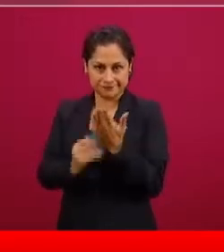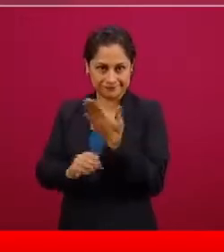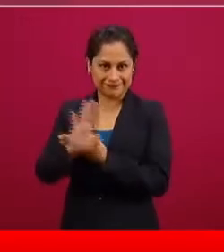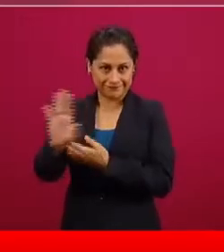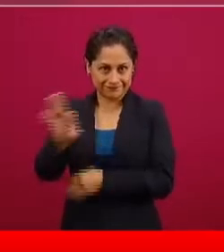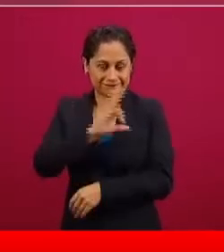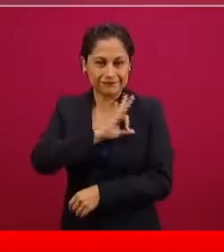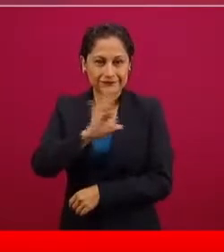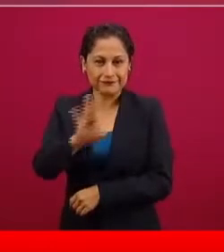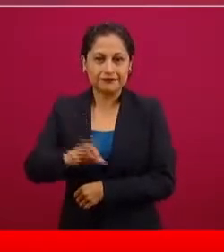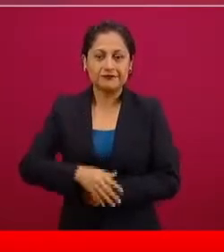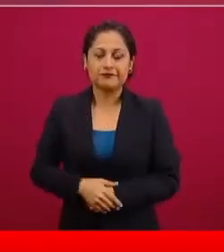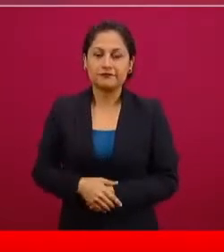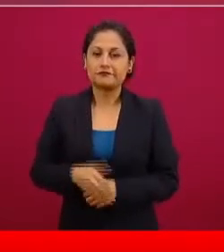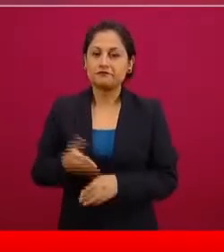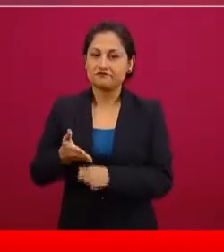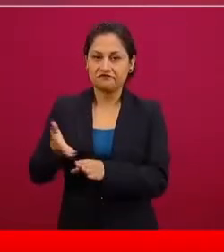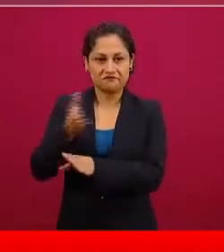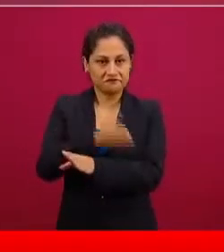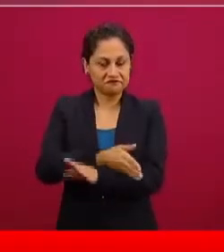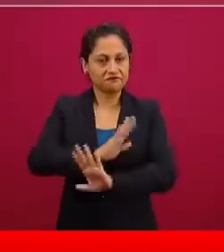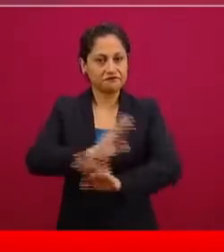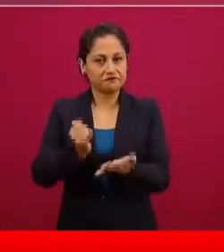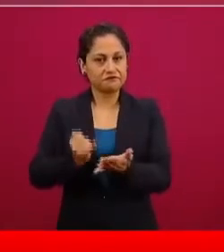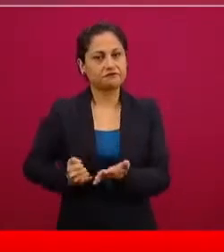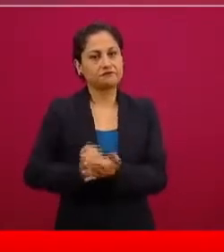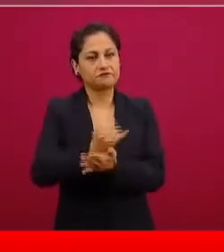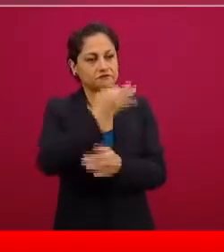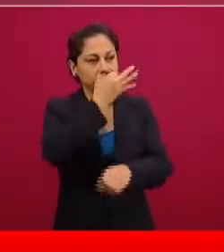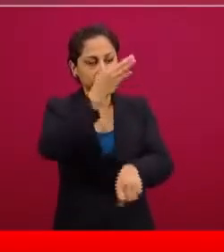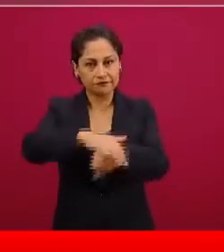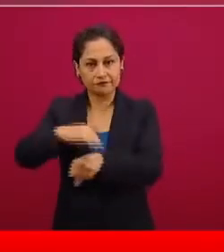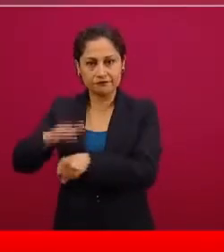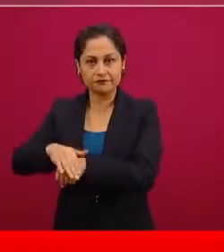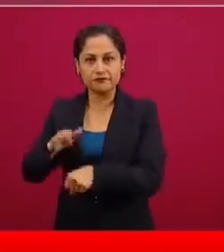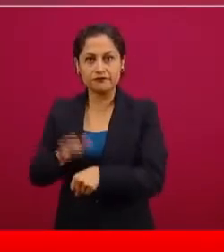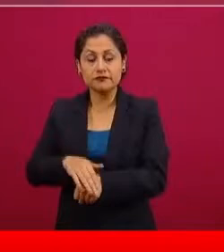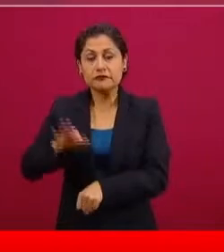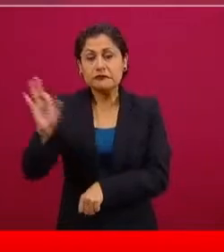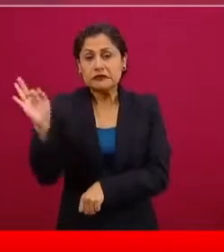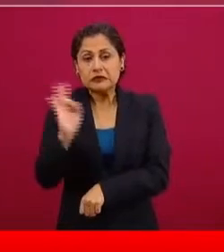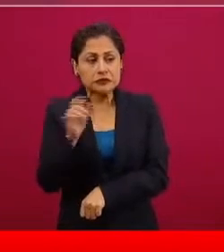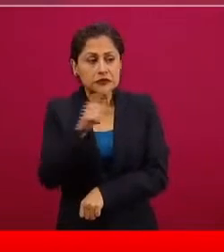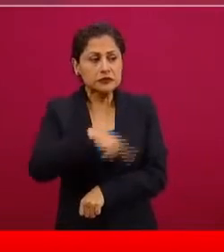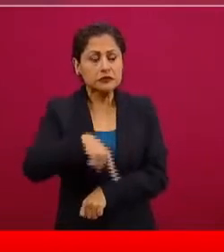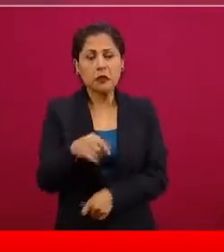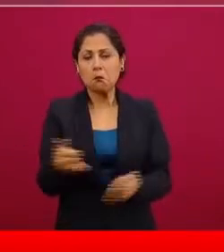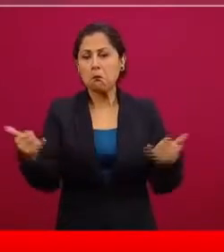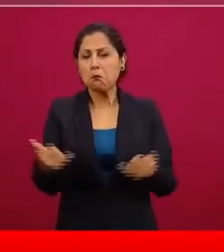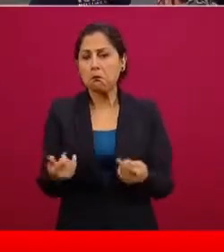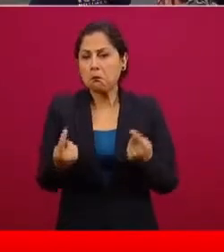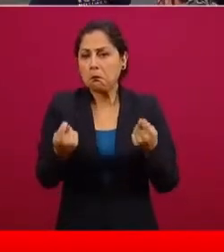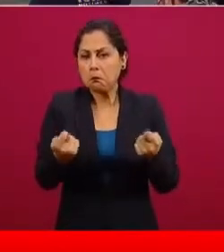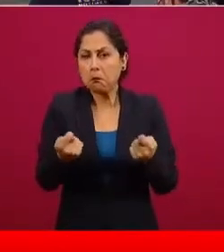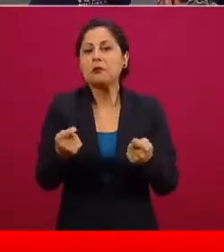de rápido crecimiento, el volumen o el número de casos hubiera sido inmanejable.